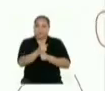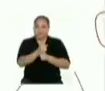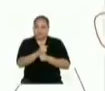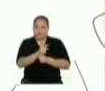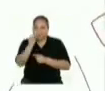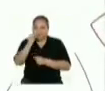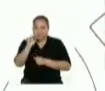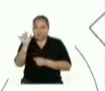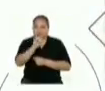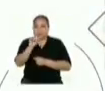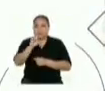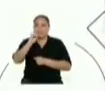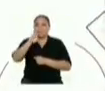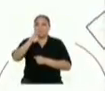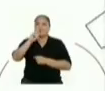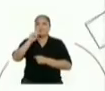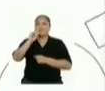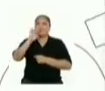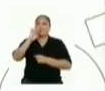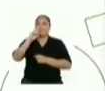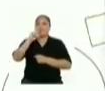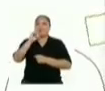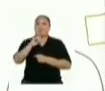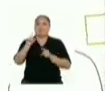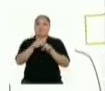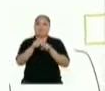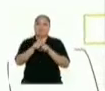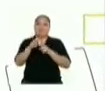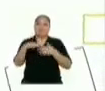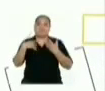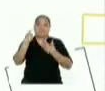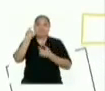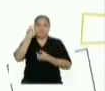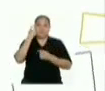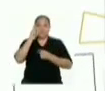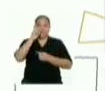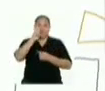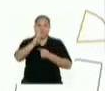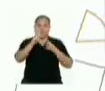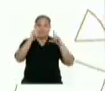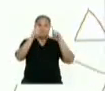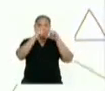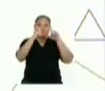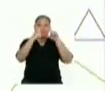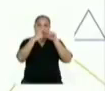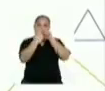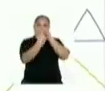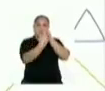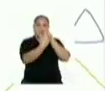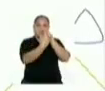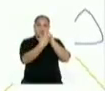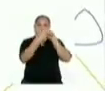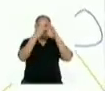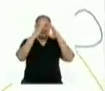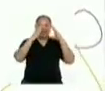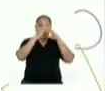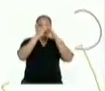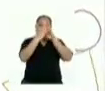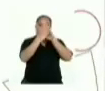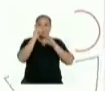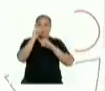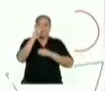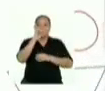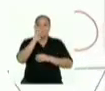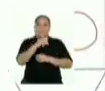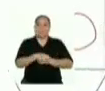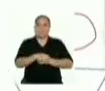Correcto. Tal y como el octaedro regular. También se puede entender como la unión de dos pirámides cuadrangulares con aristas